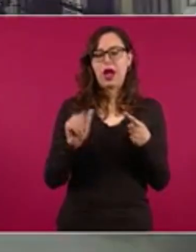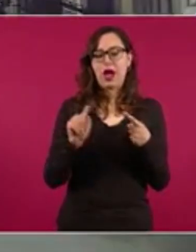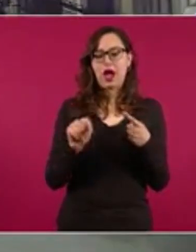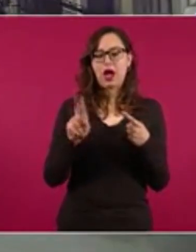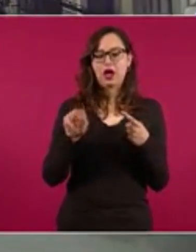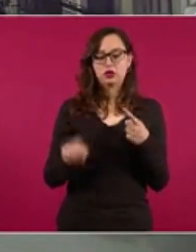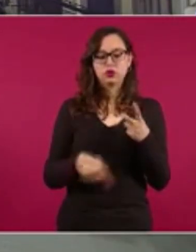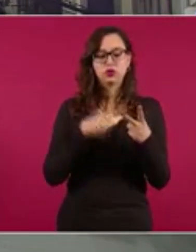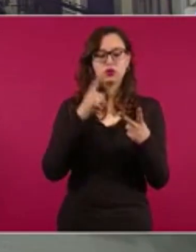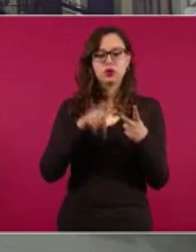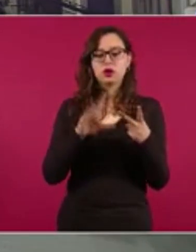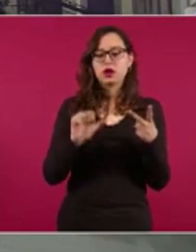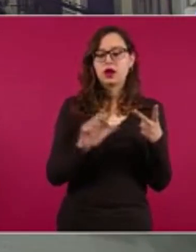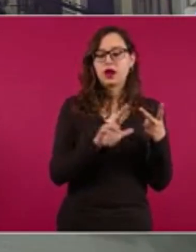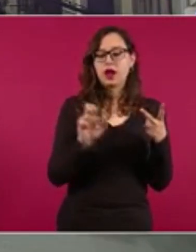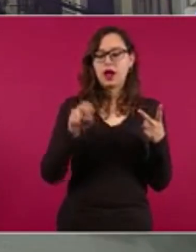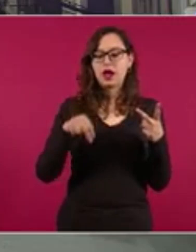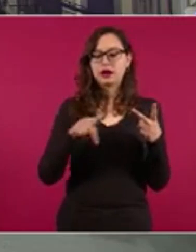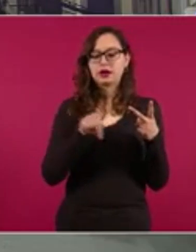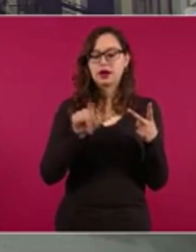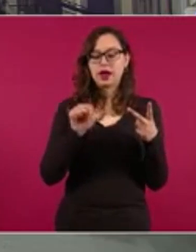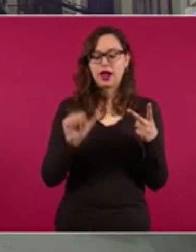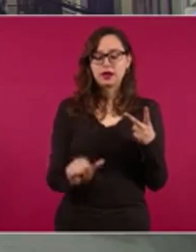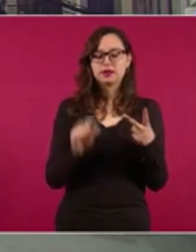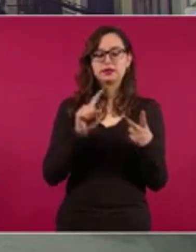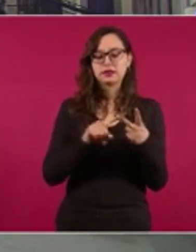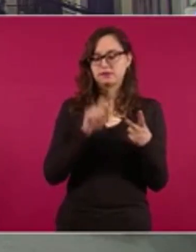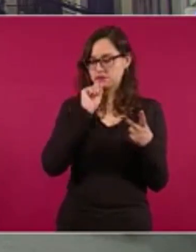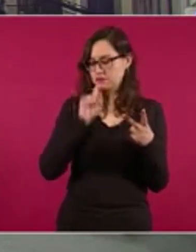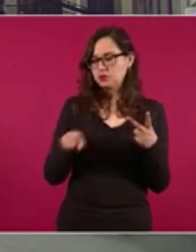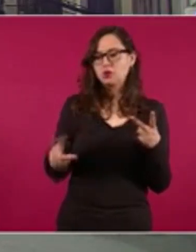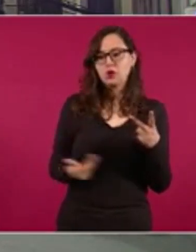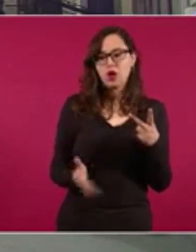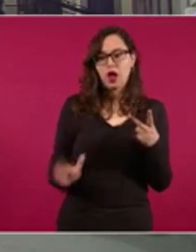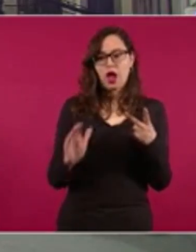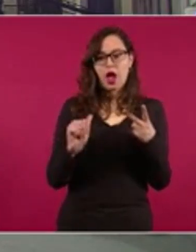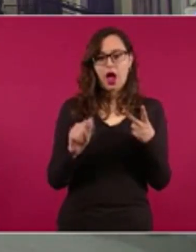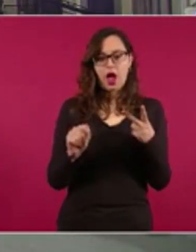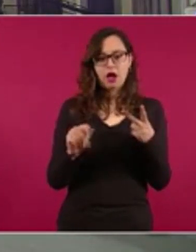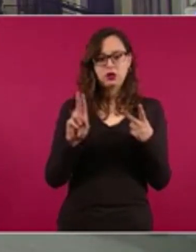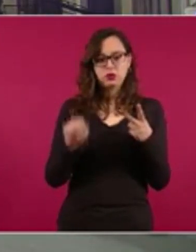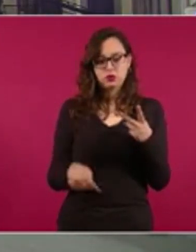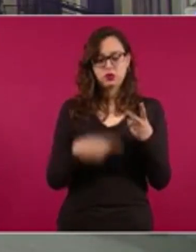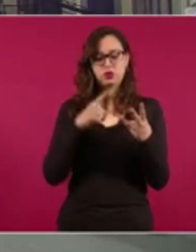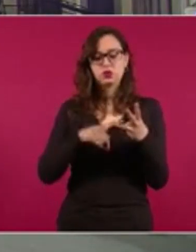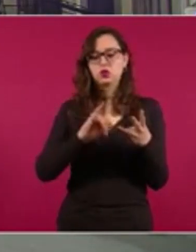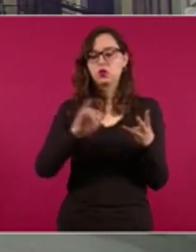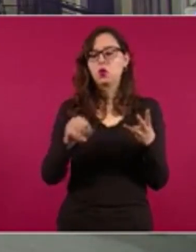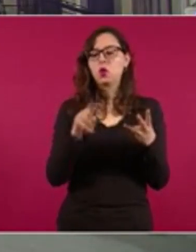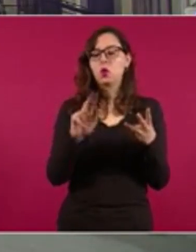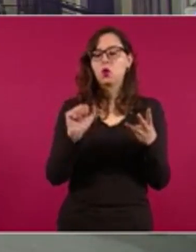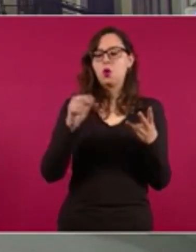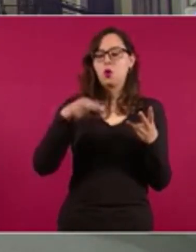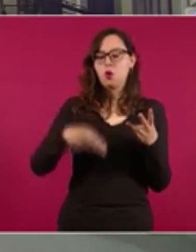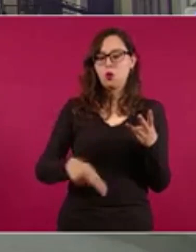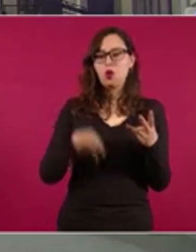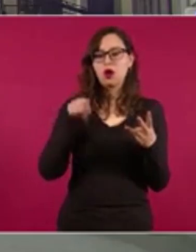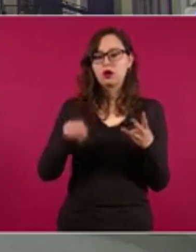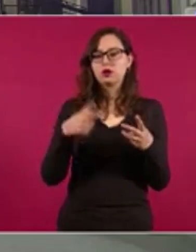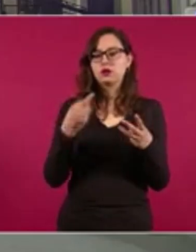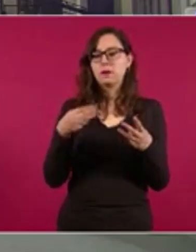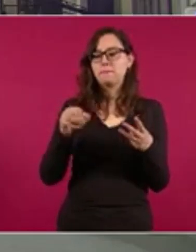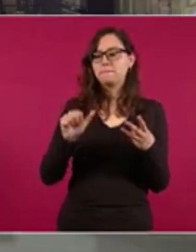Leóvi Carranza Beltrán, Grupo Pinza Dolores Atún, Juan Antonio González Moreno, Grupo Gruma